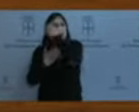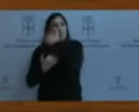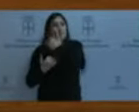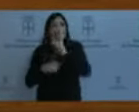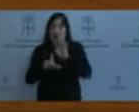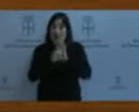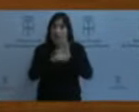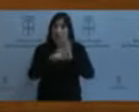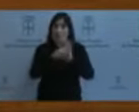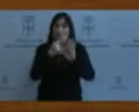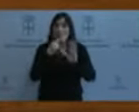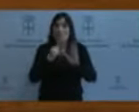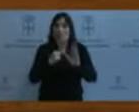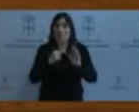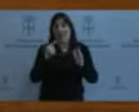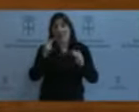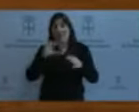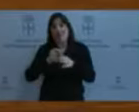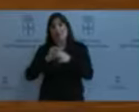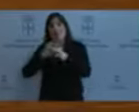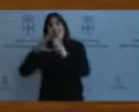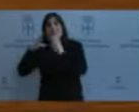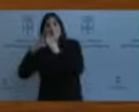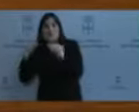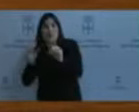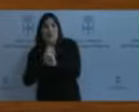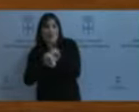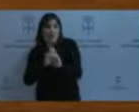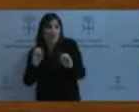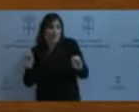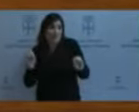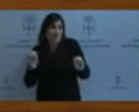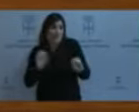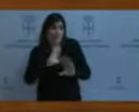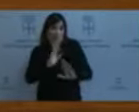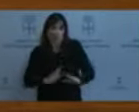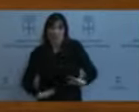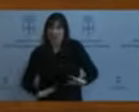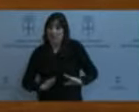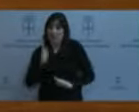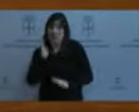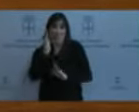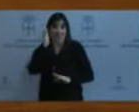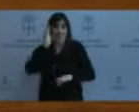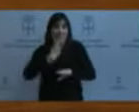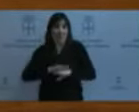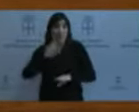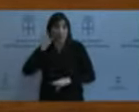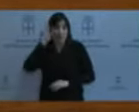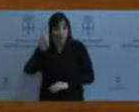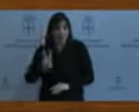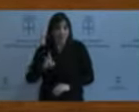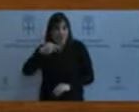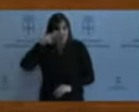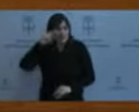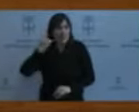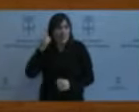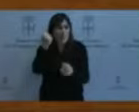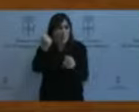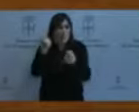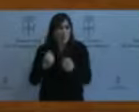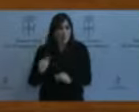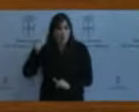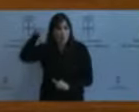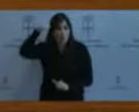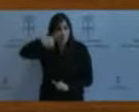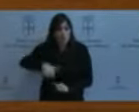Si me permite la expresión, está capada para los profesores de enseñanza secundaria. A pesar de la enorme experiencia que tiene en el desarrollo de su oficio. Ni de la carrera